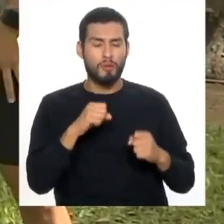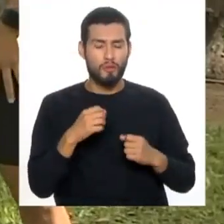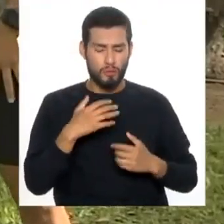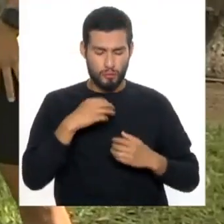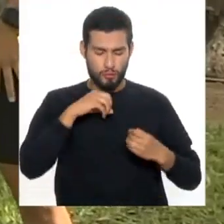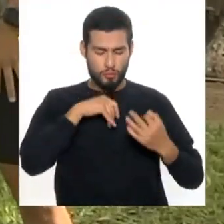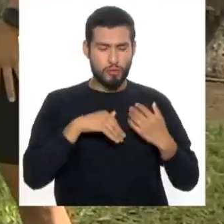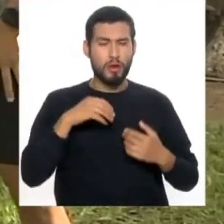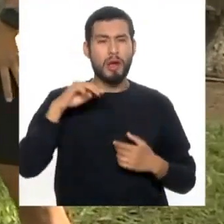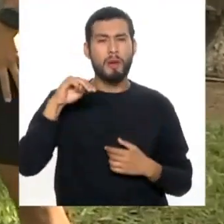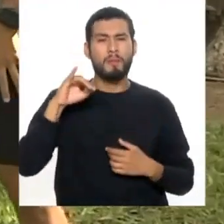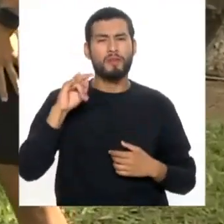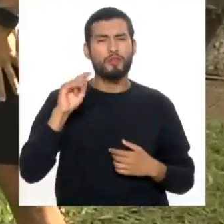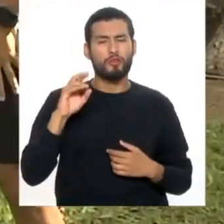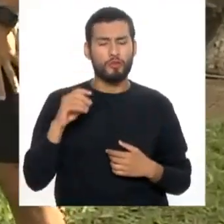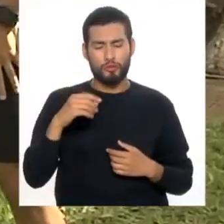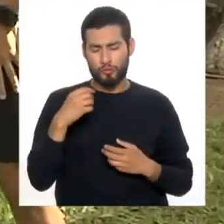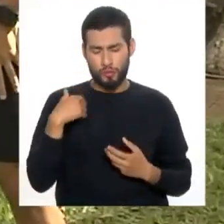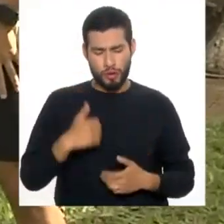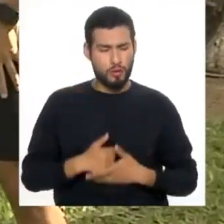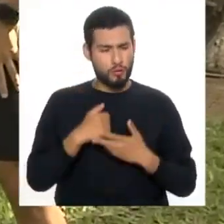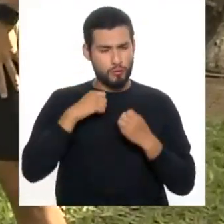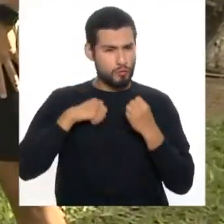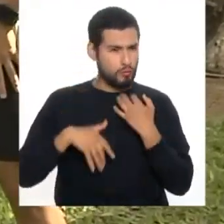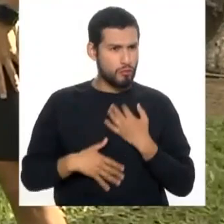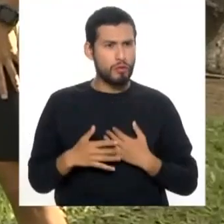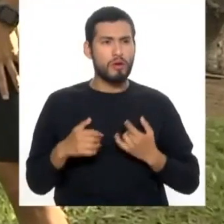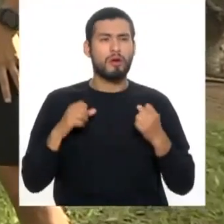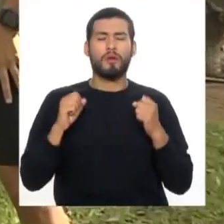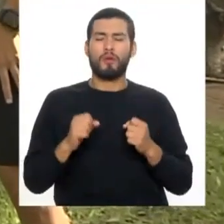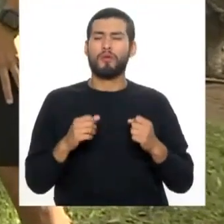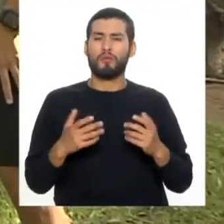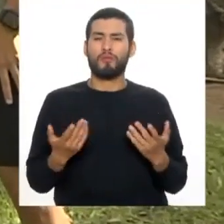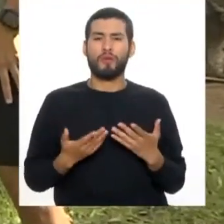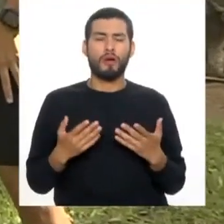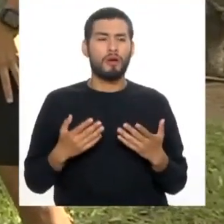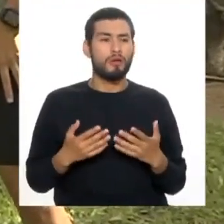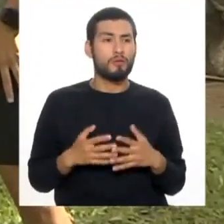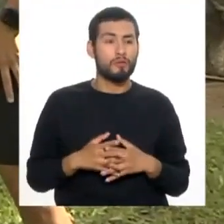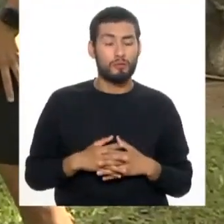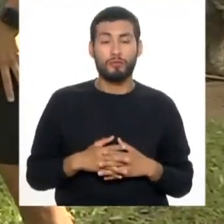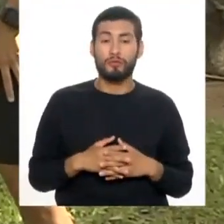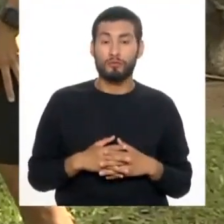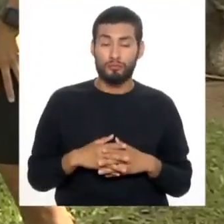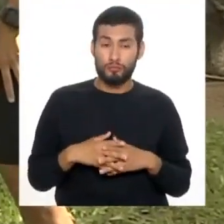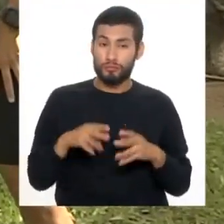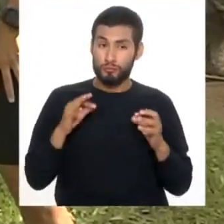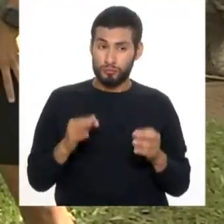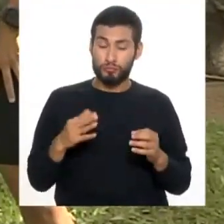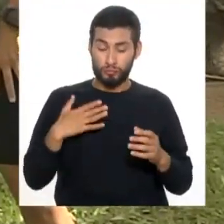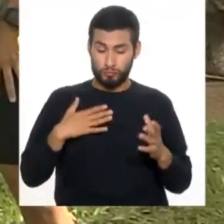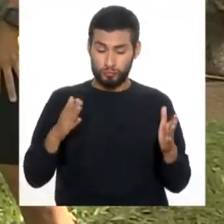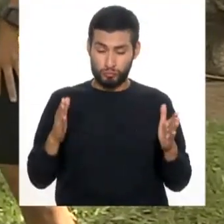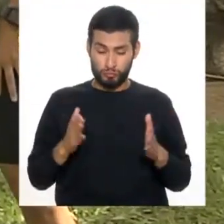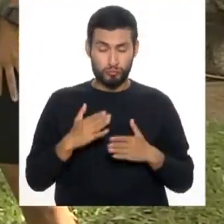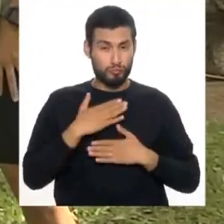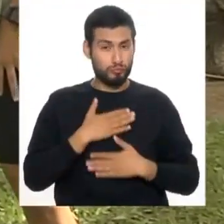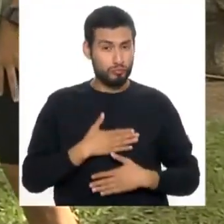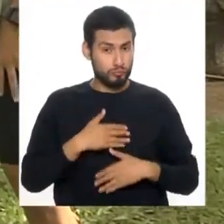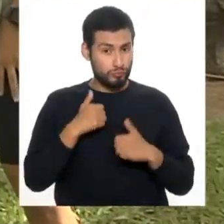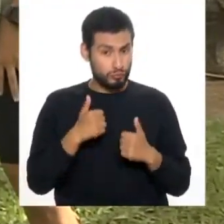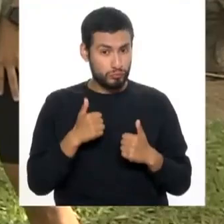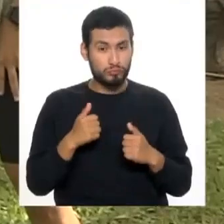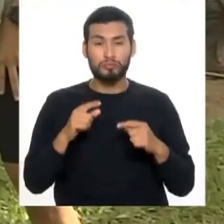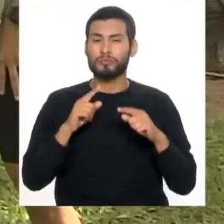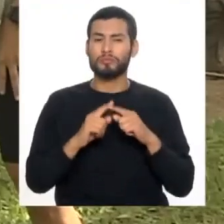mitocondrial de nuestro cuerpo, acelerar nuestro metabolismo, nos vamos a ver, aparte de simétricamente, bien físicamente, pues